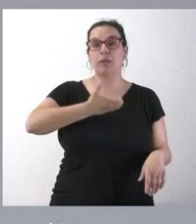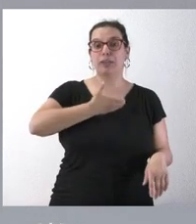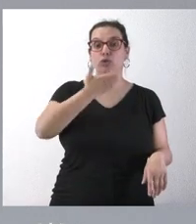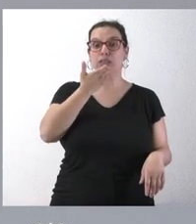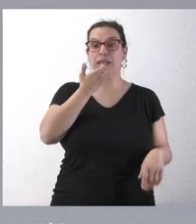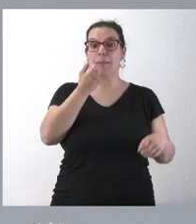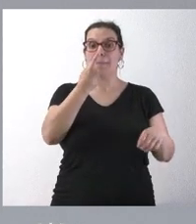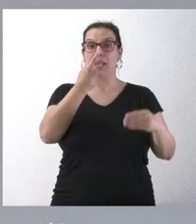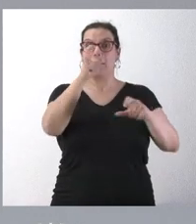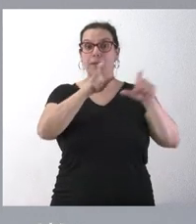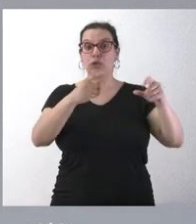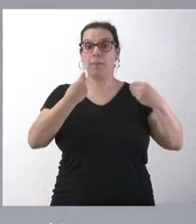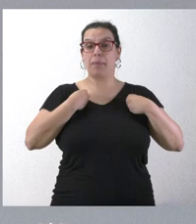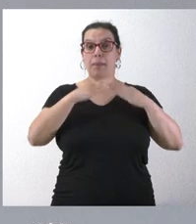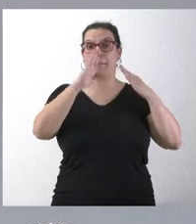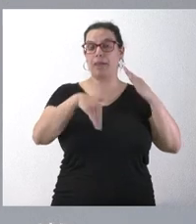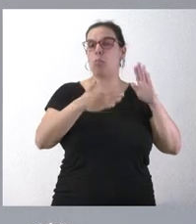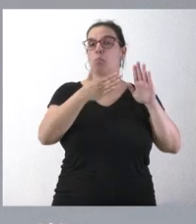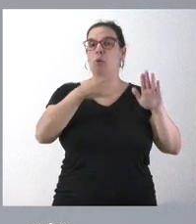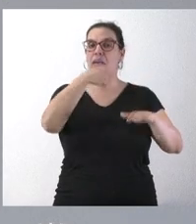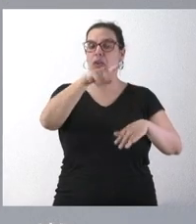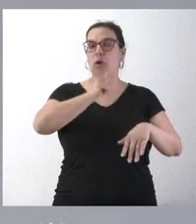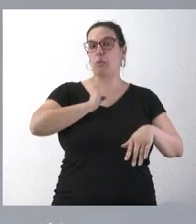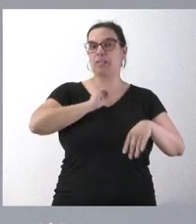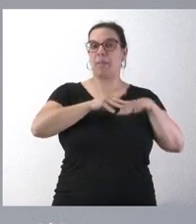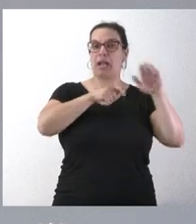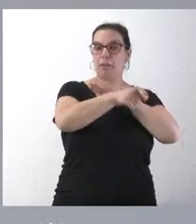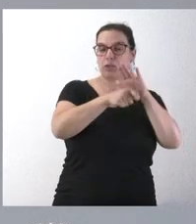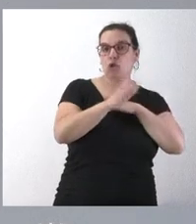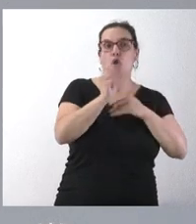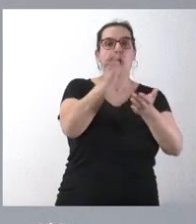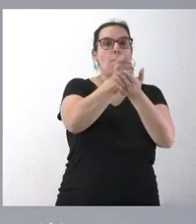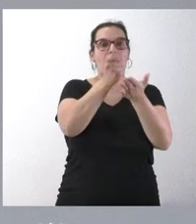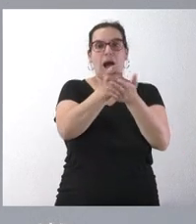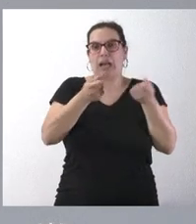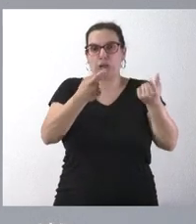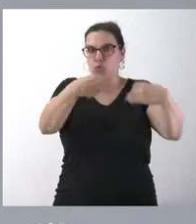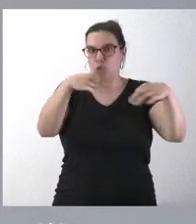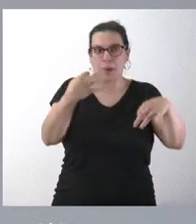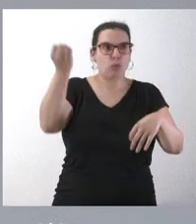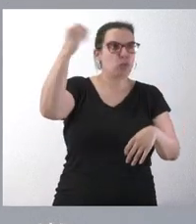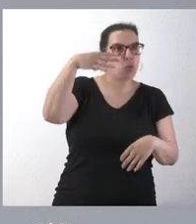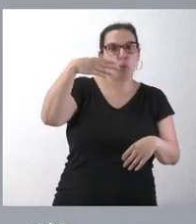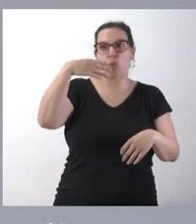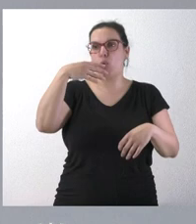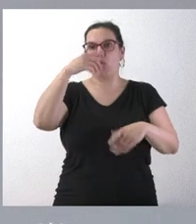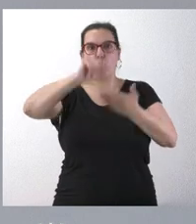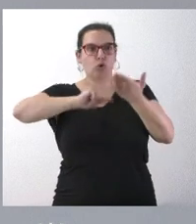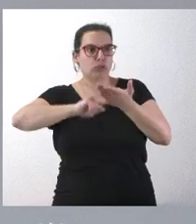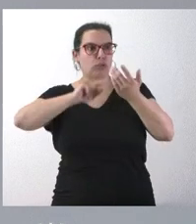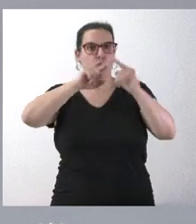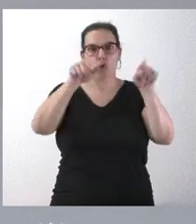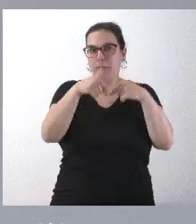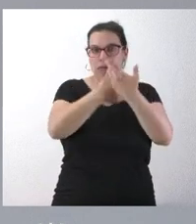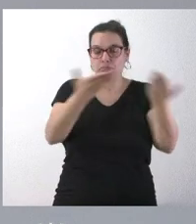lo pueden dedicar bien a hacer inversiones, bien a pagar gastos corrientes de luz, gastos de personal, etcétera,